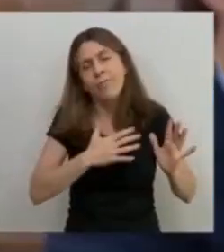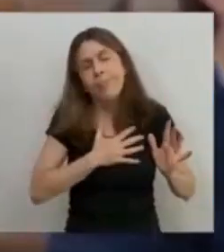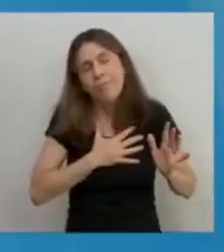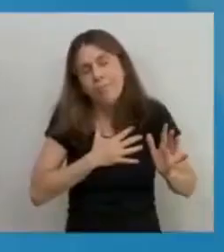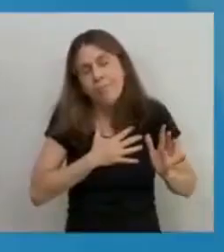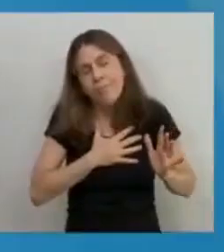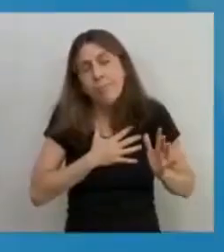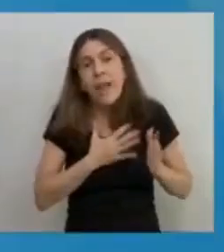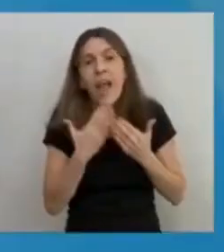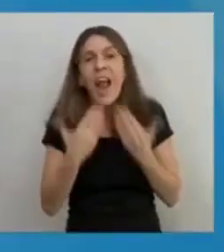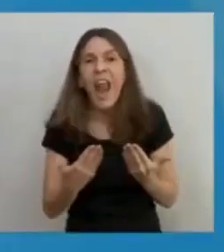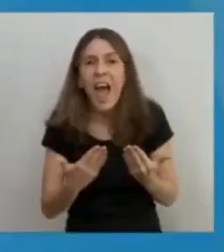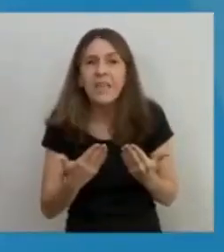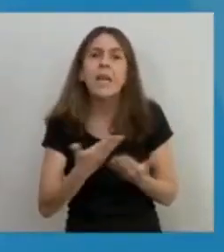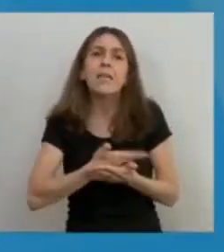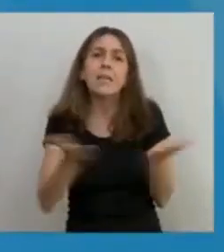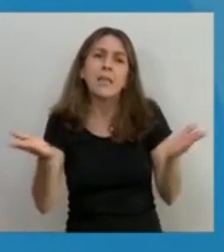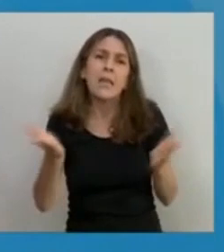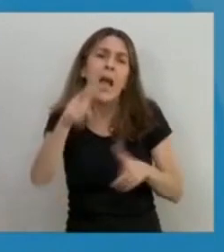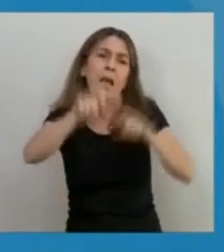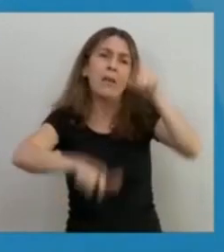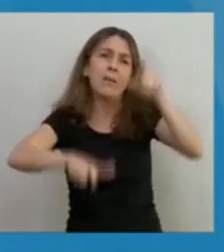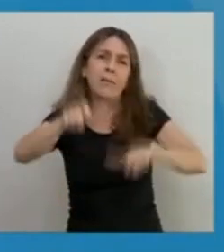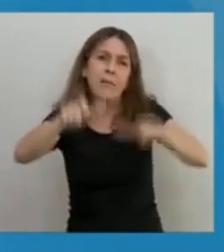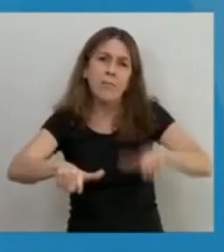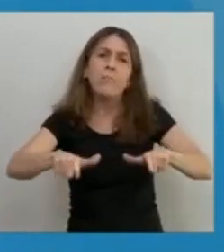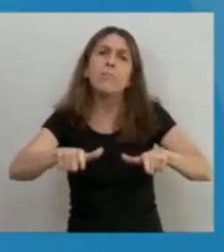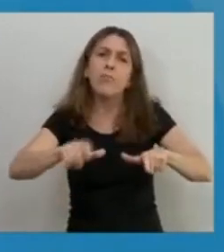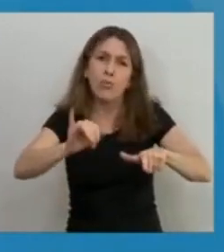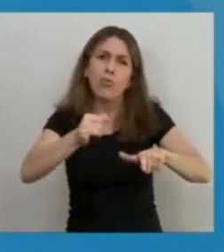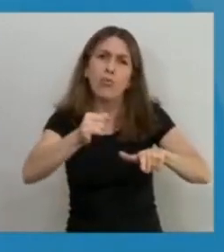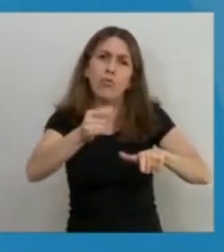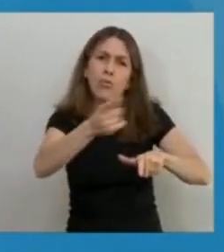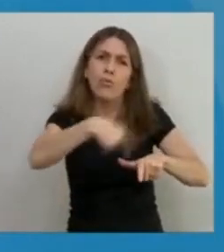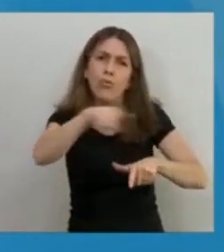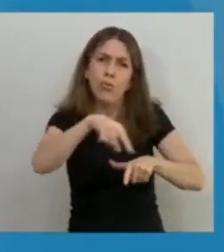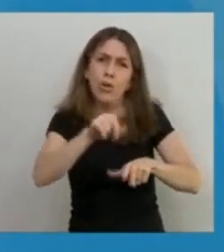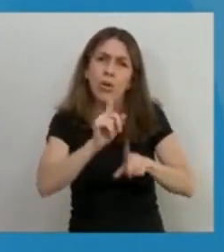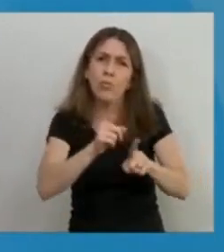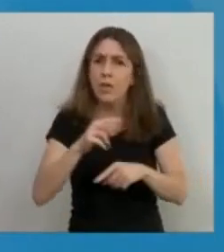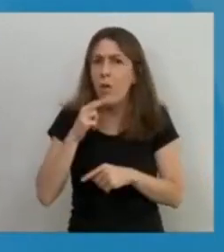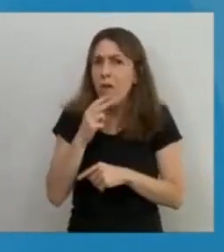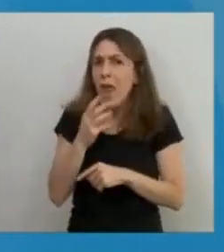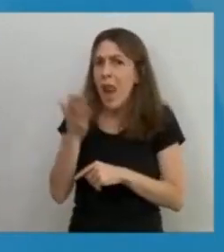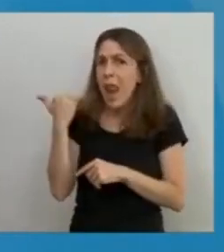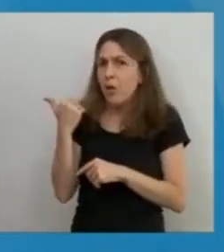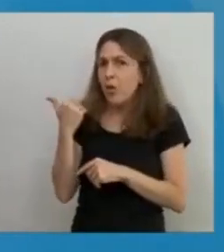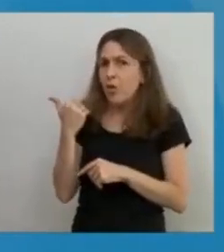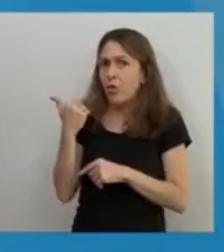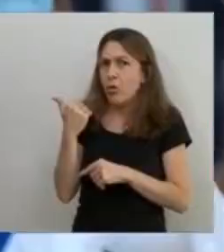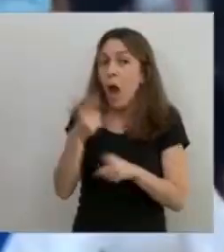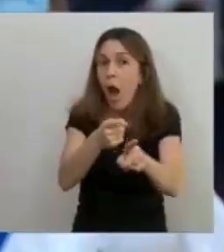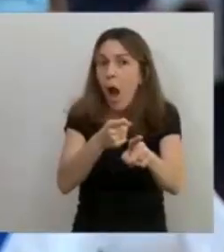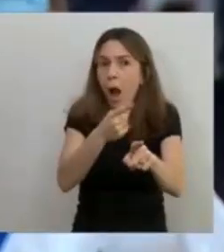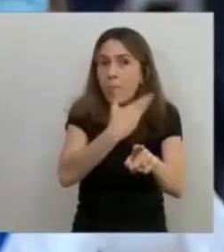a todos los que se preservaron desde el viernes a la noche en sus